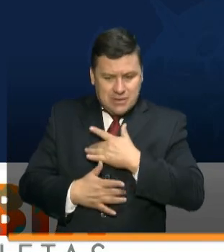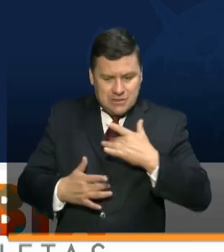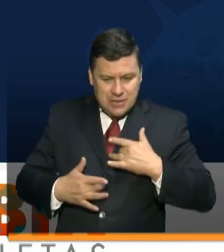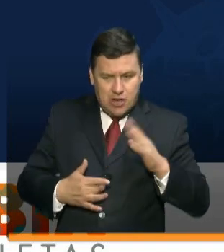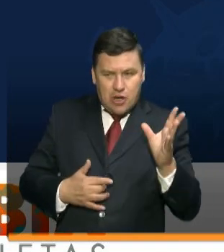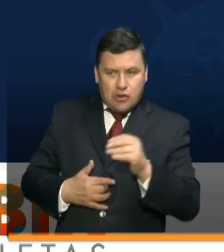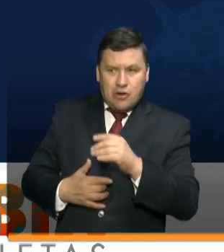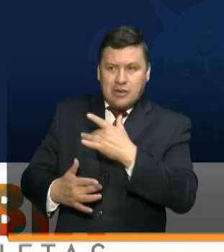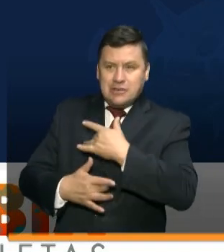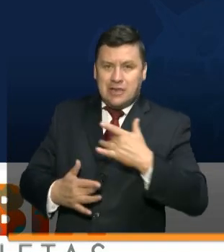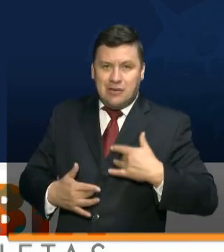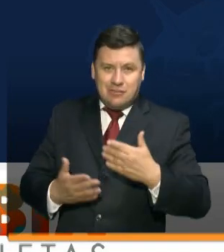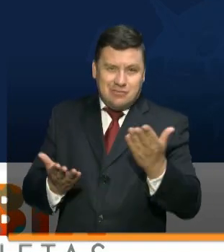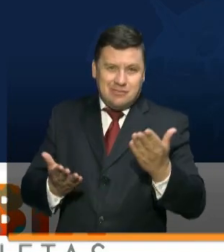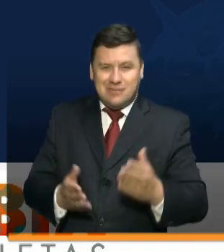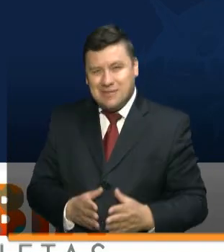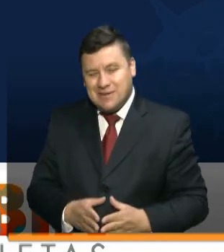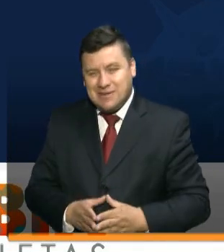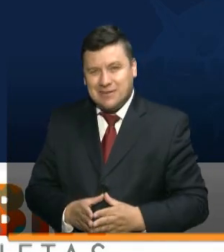de todos.